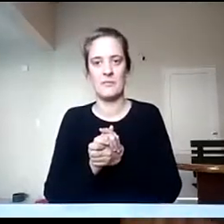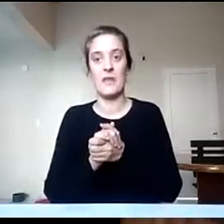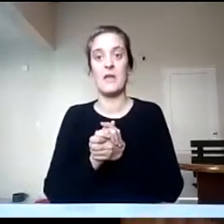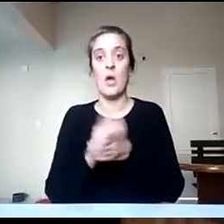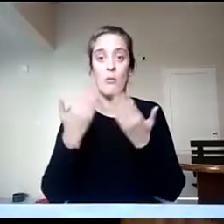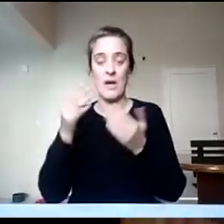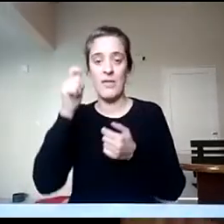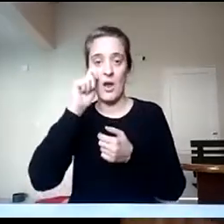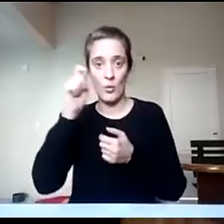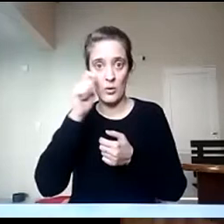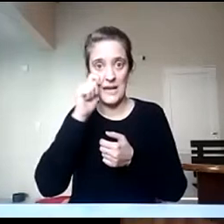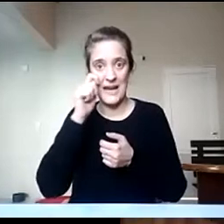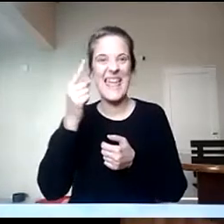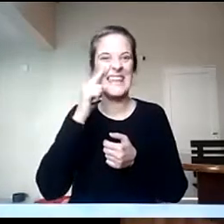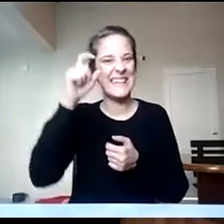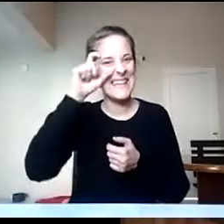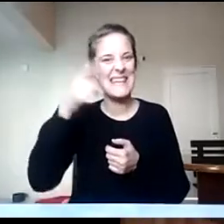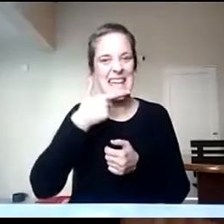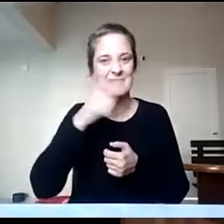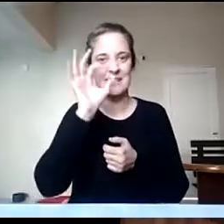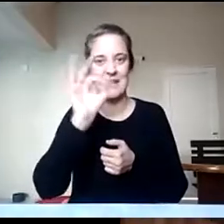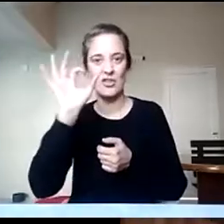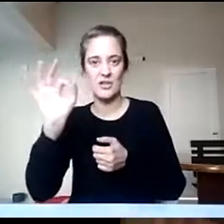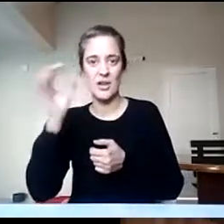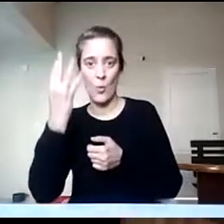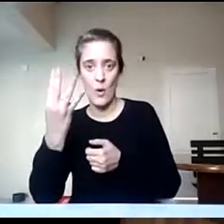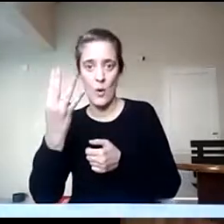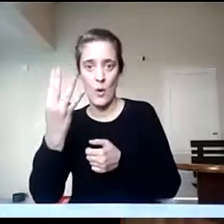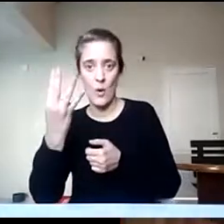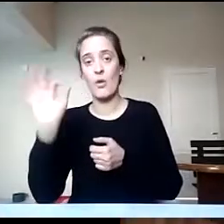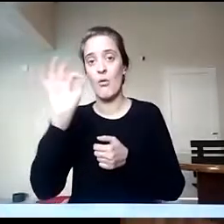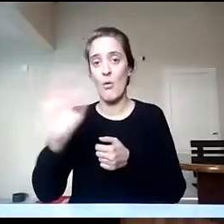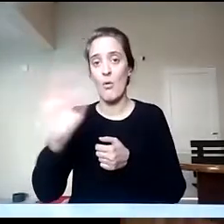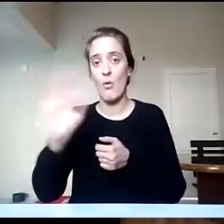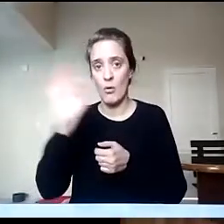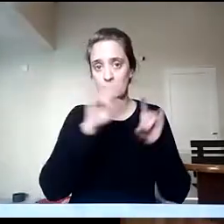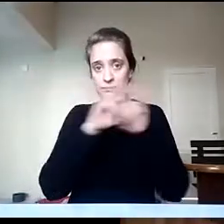poner IST004 o específicamente el link es